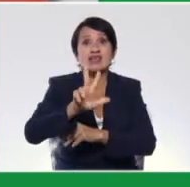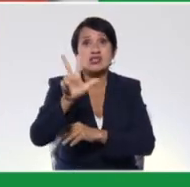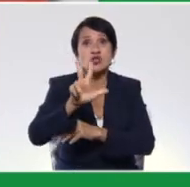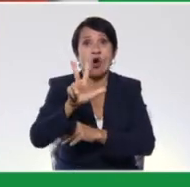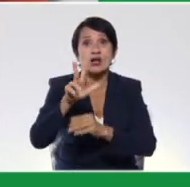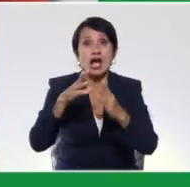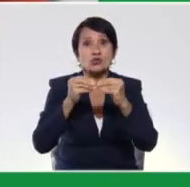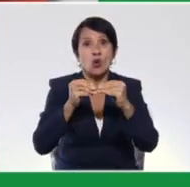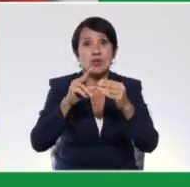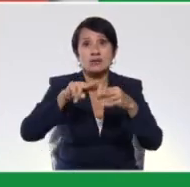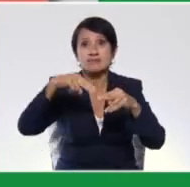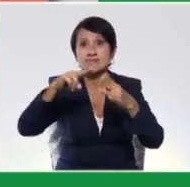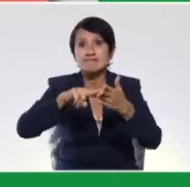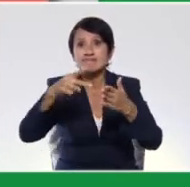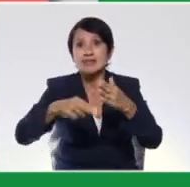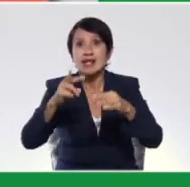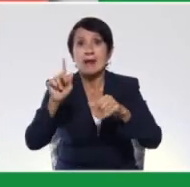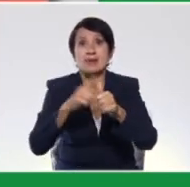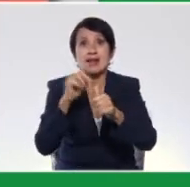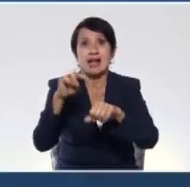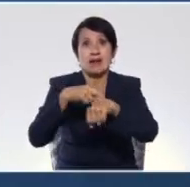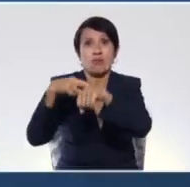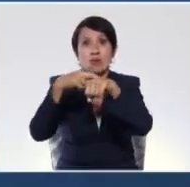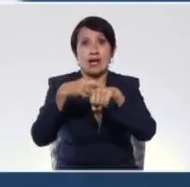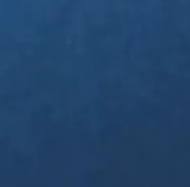hace que caiga la Primera República.